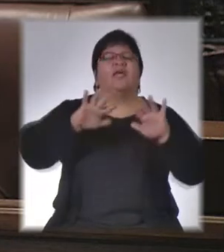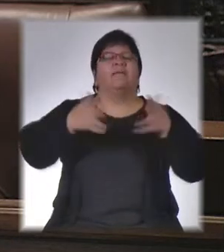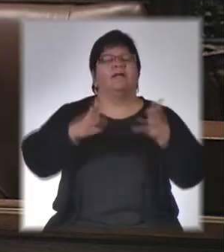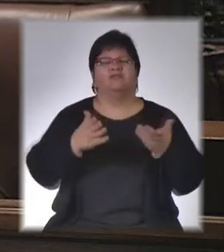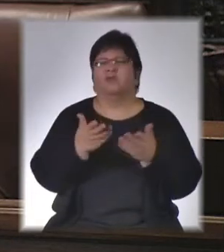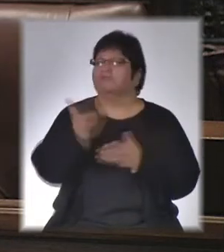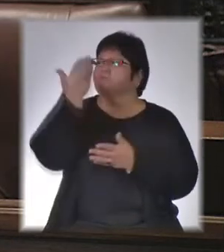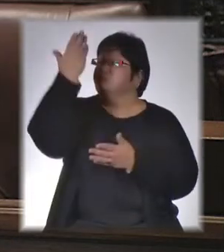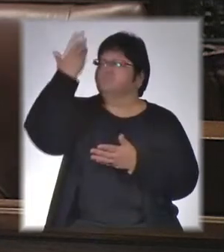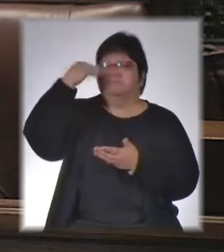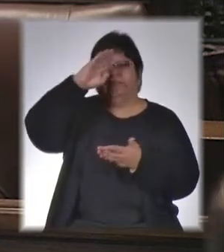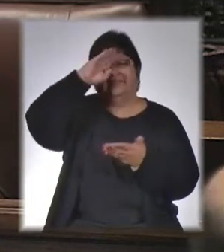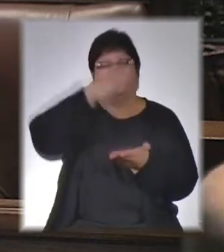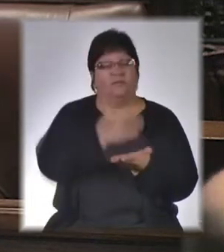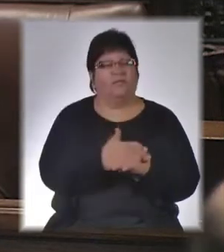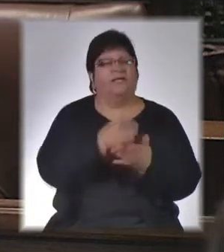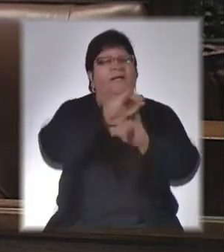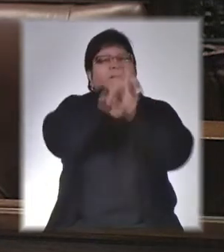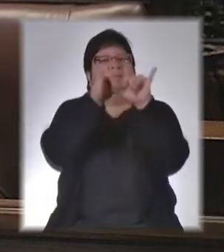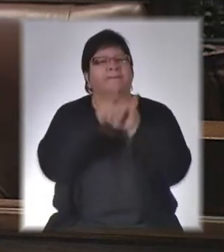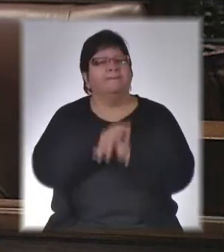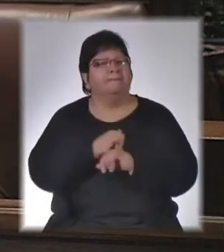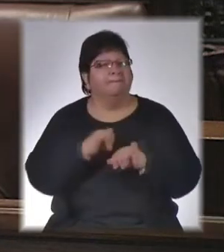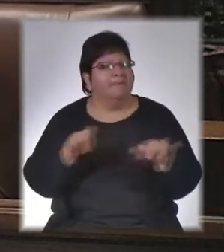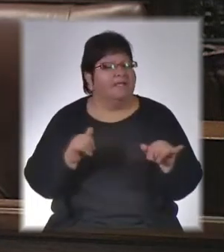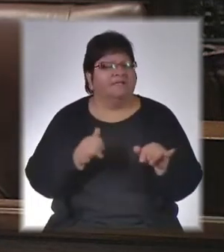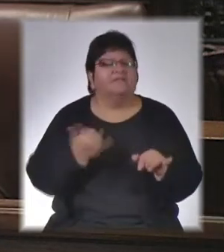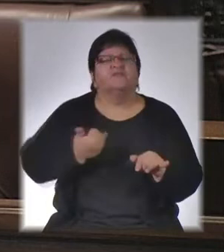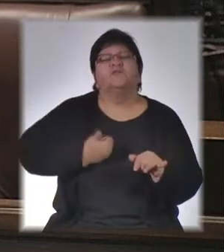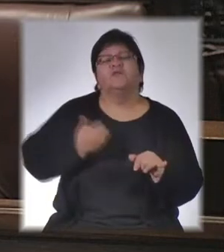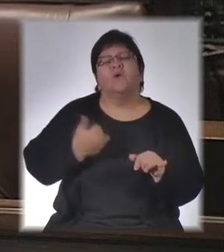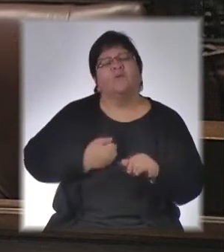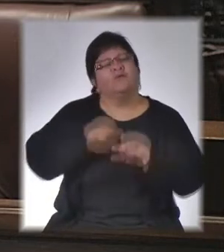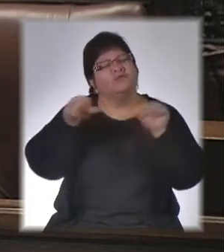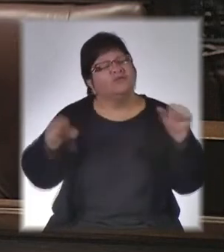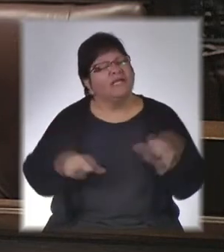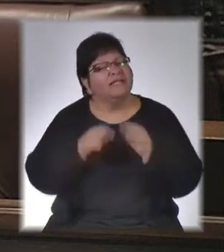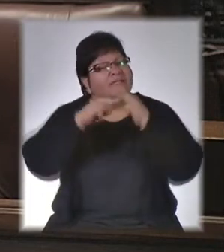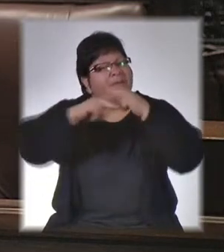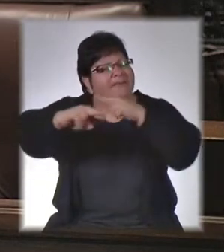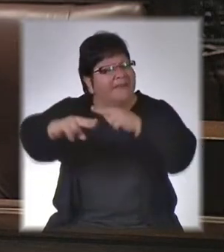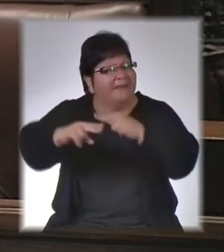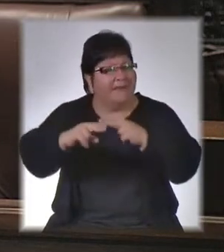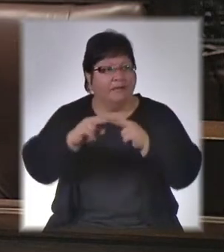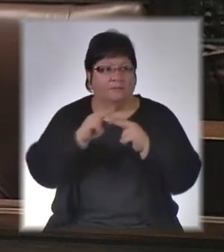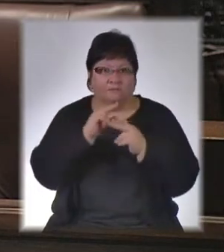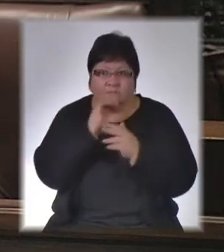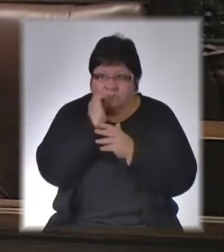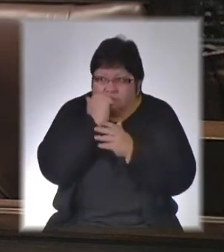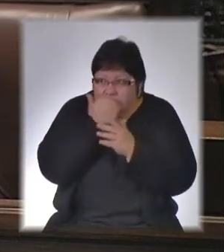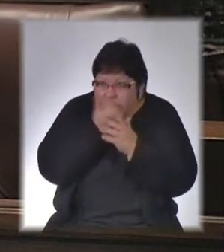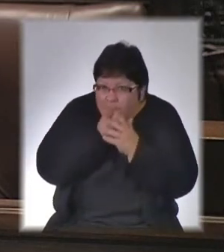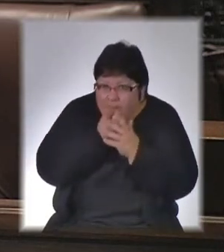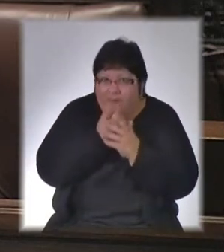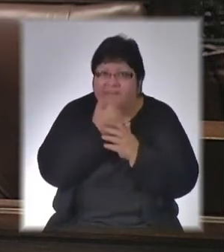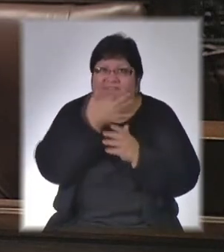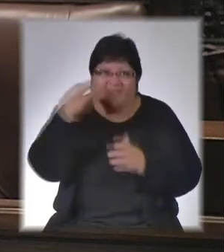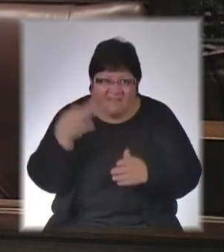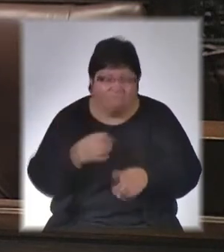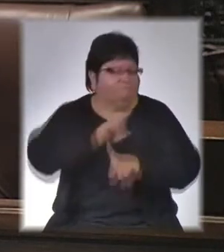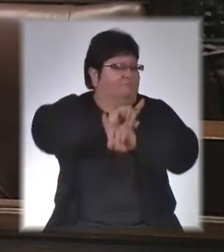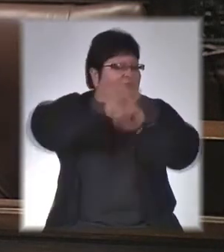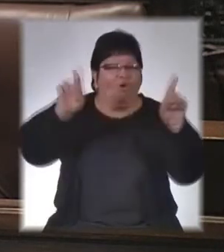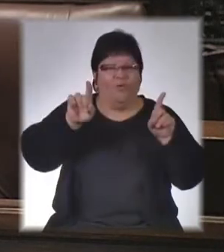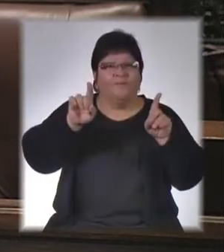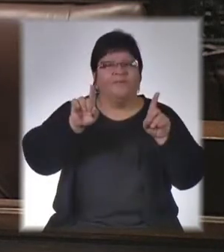oscuros. La paz no puede construirse en base al ocultamiento de la verdad. Es por eso que en épocas históricas aún